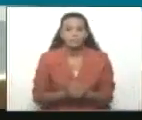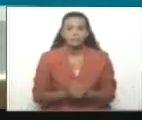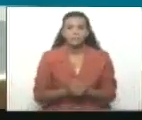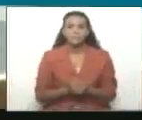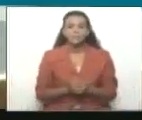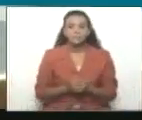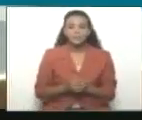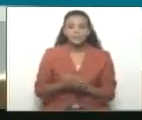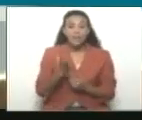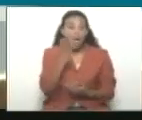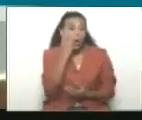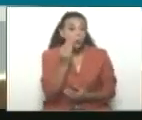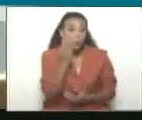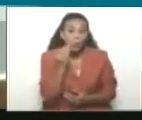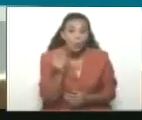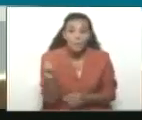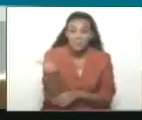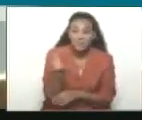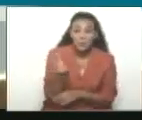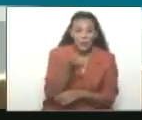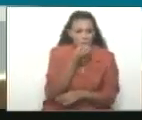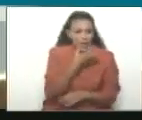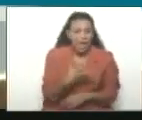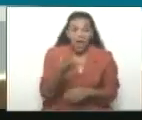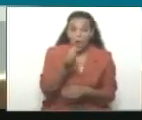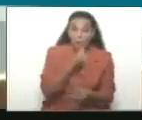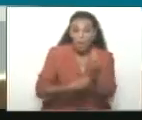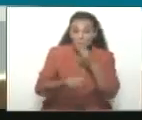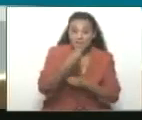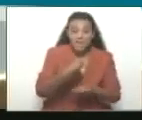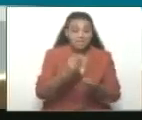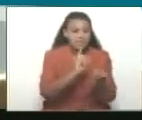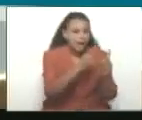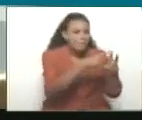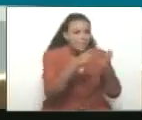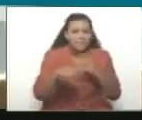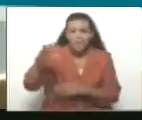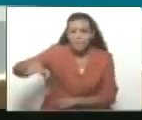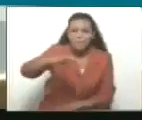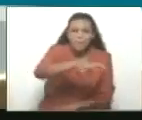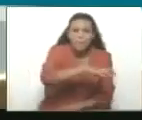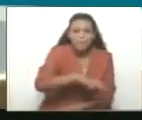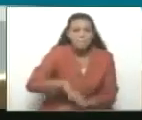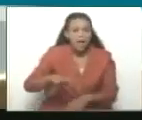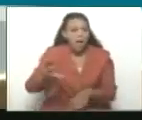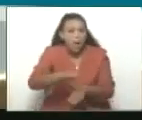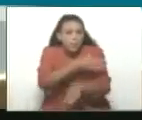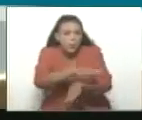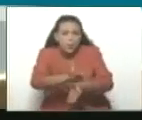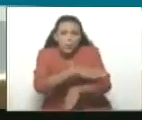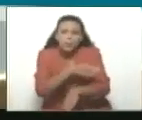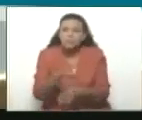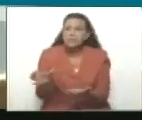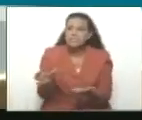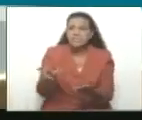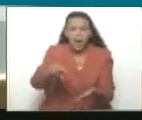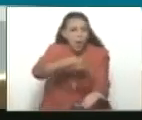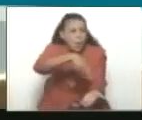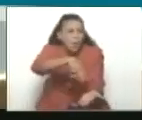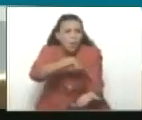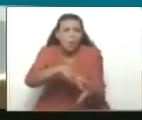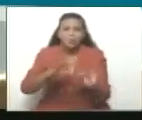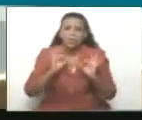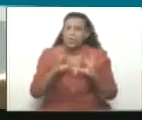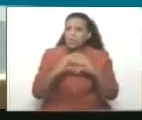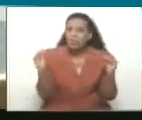rica en costumbres, rica en comidas, rica en música, en ritmos, rica en todo lo que es